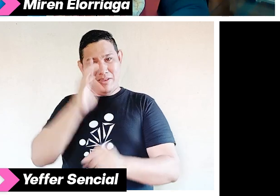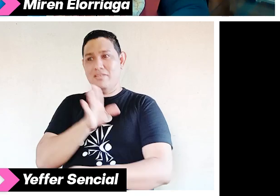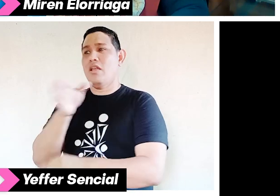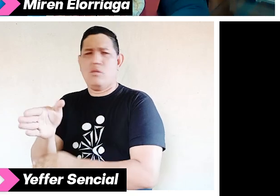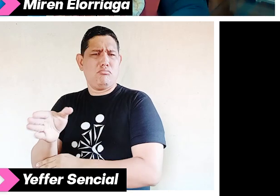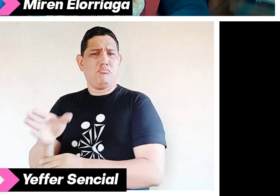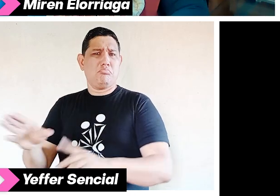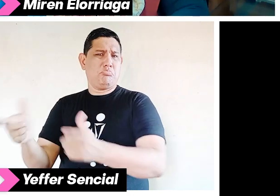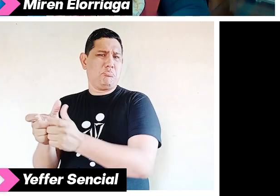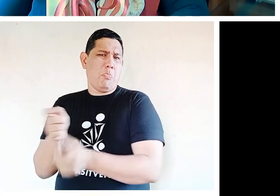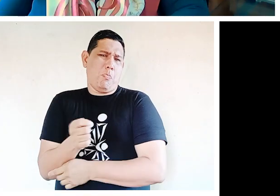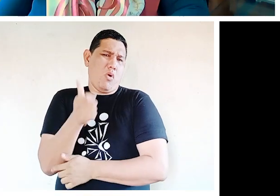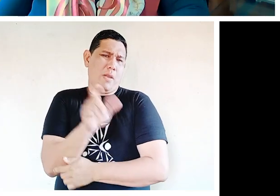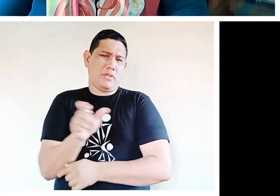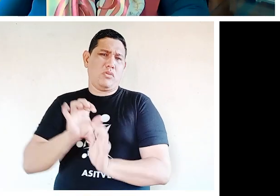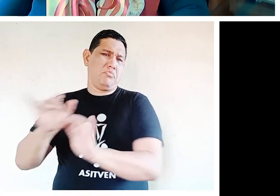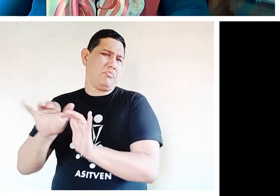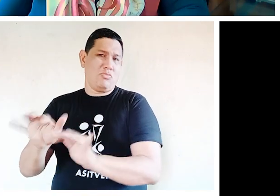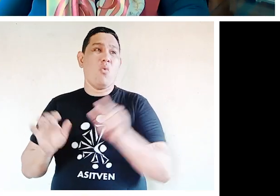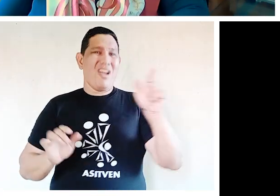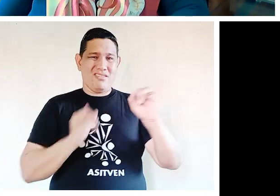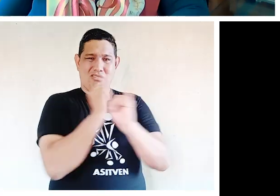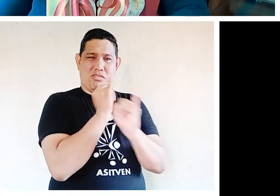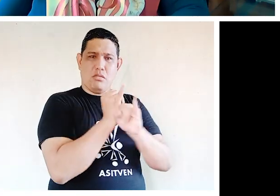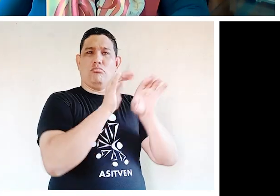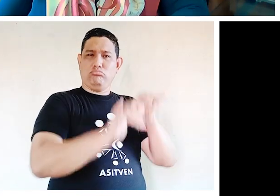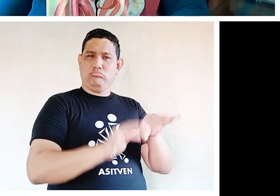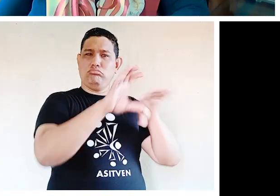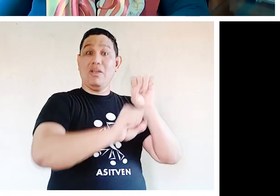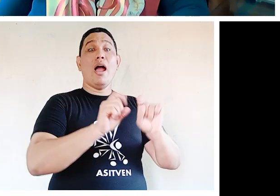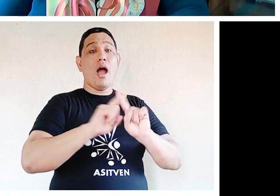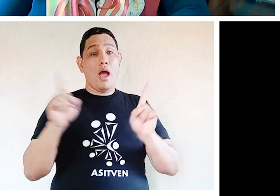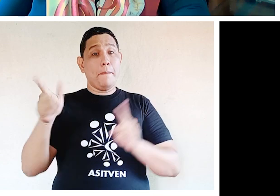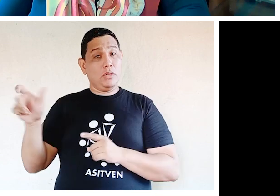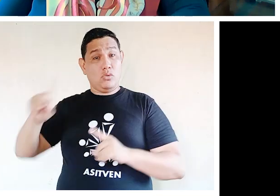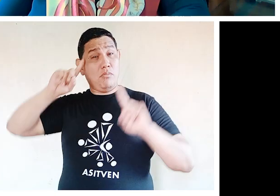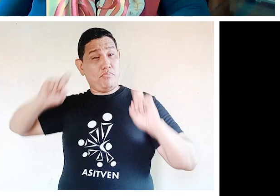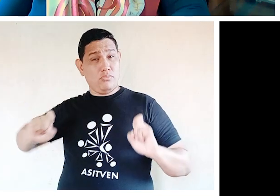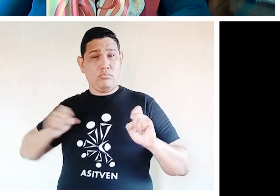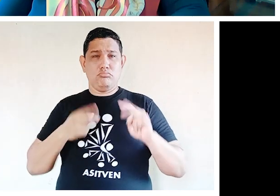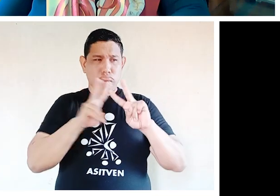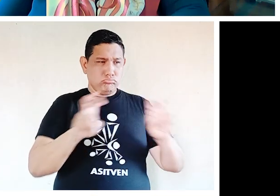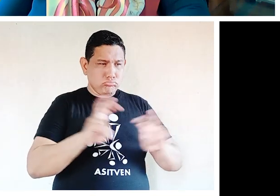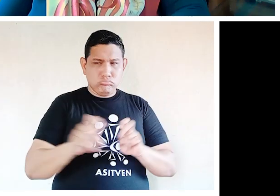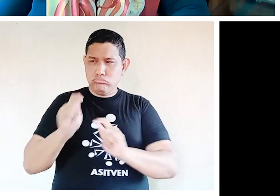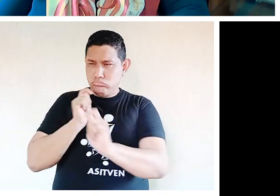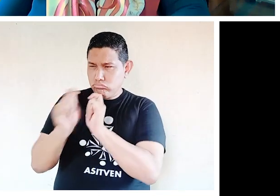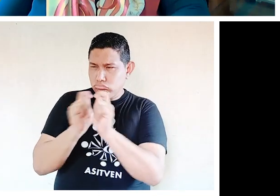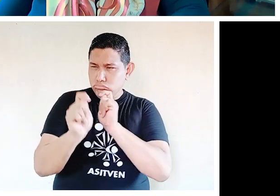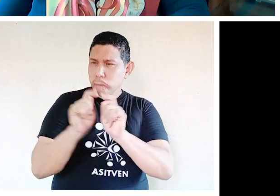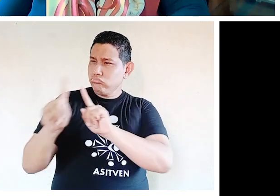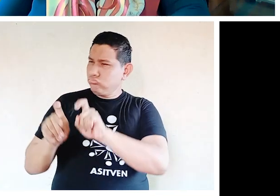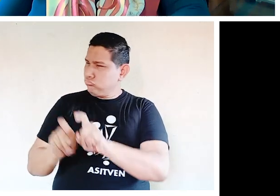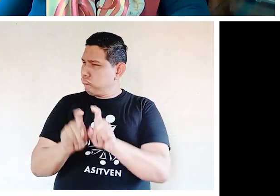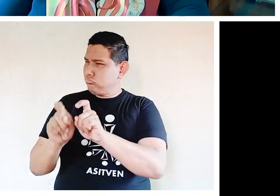tal, incluso allá ya hay estudios que han registrado muchas encuestas, muchas entrevistas, lo que tiene que ver cómo han cambiado los